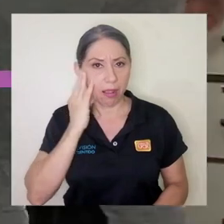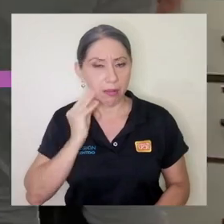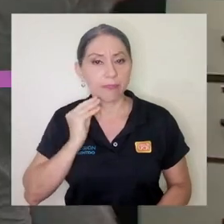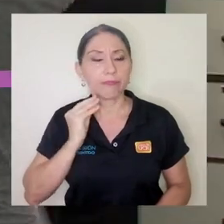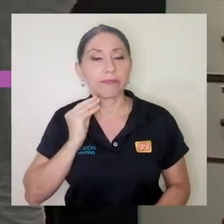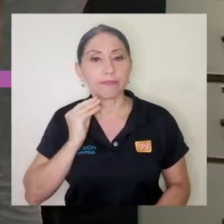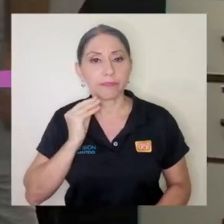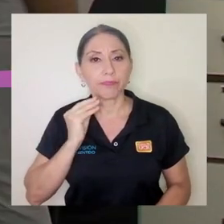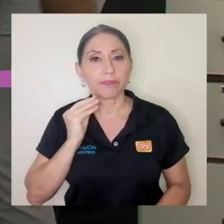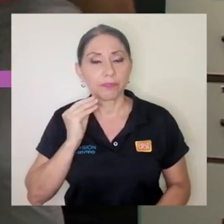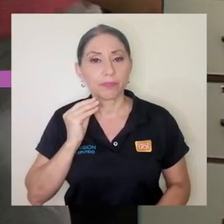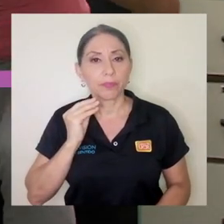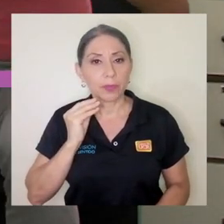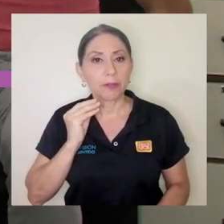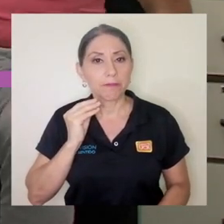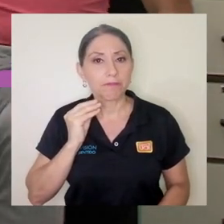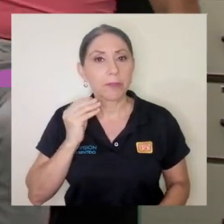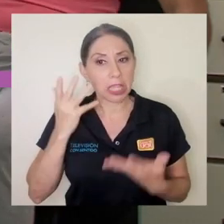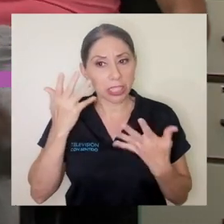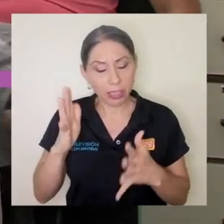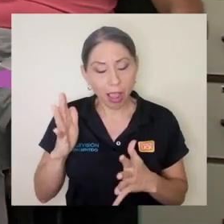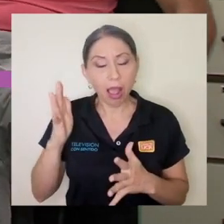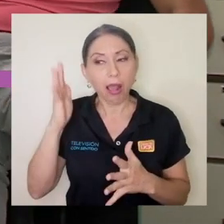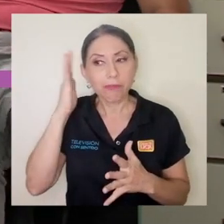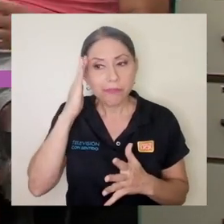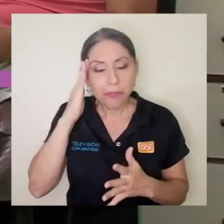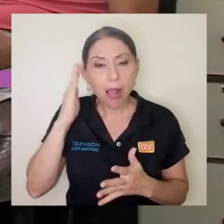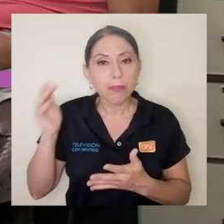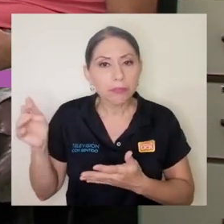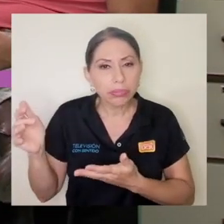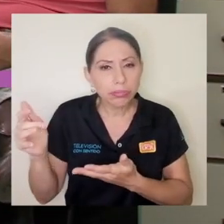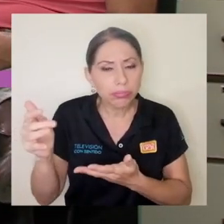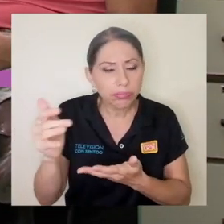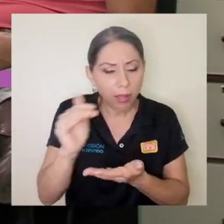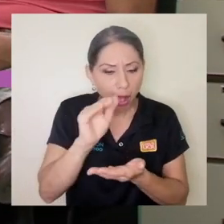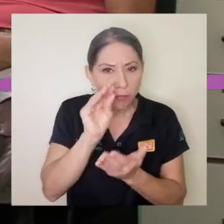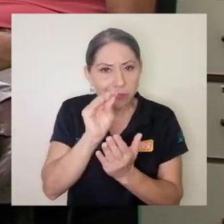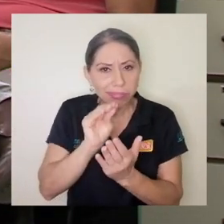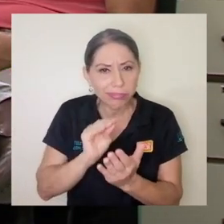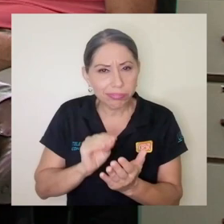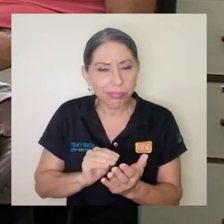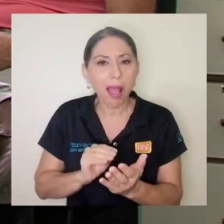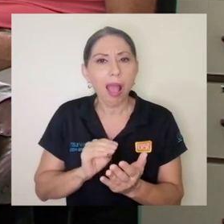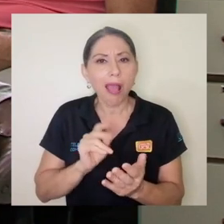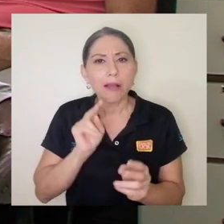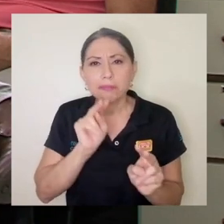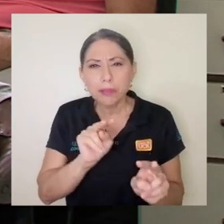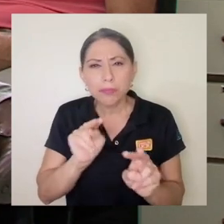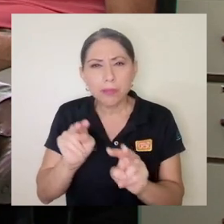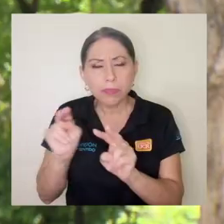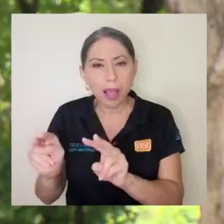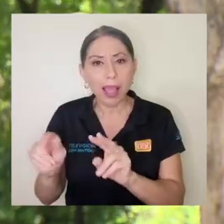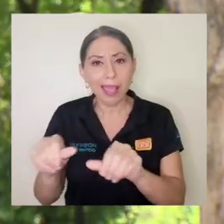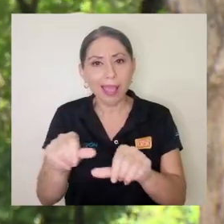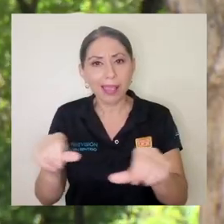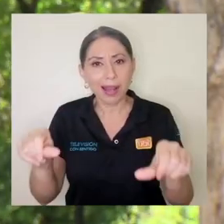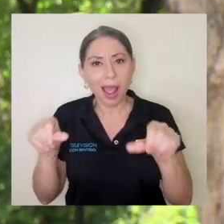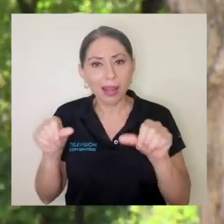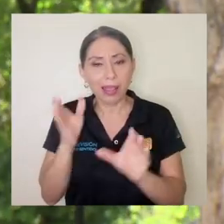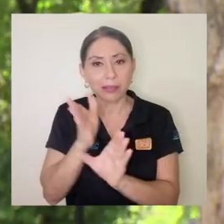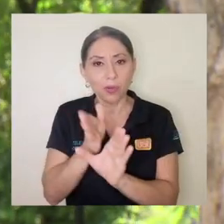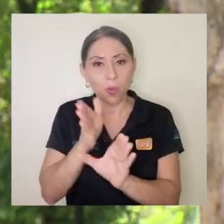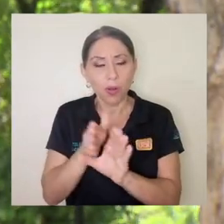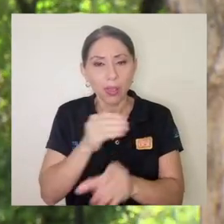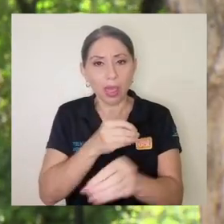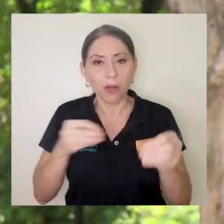ir registrando, identificando en el área de psicología de la oficina de salud, pues, sí hemos